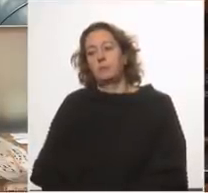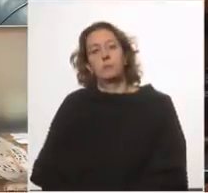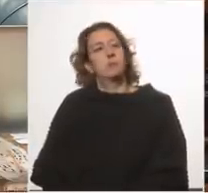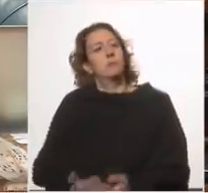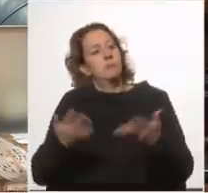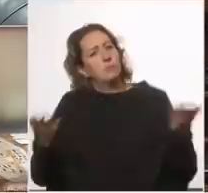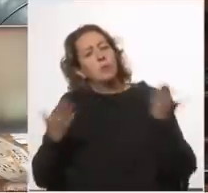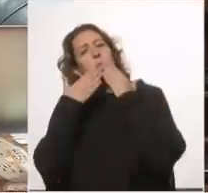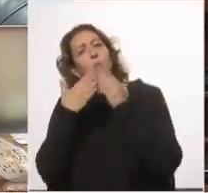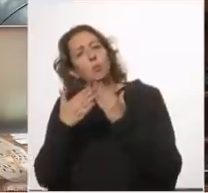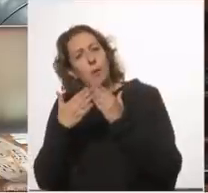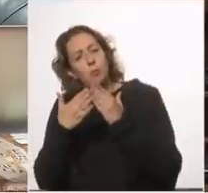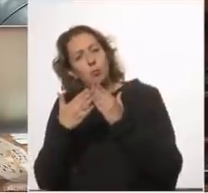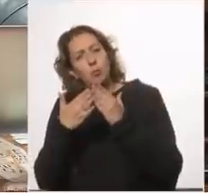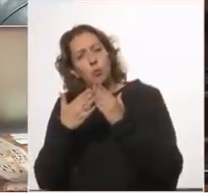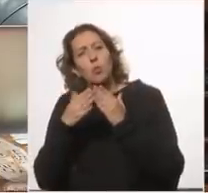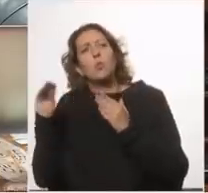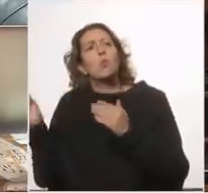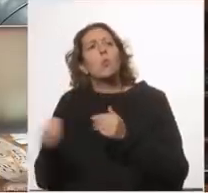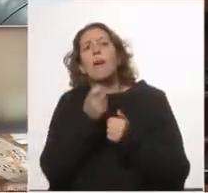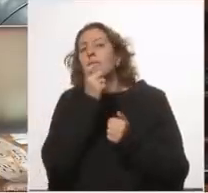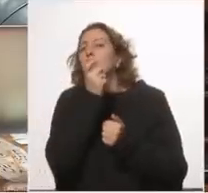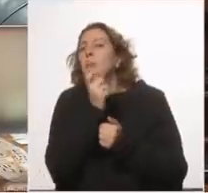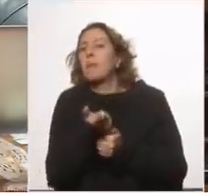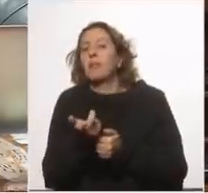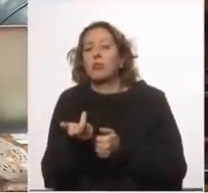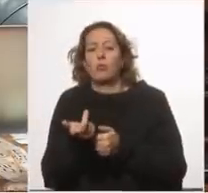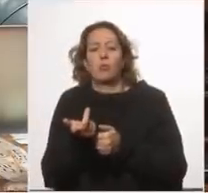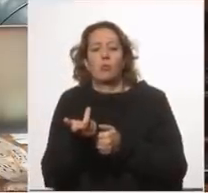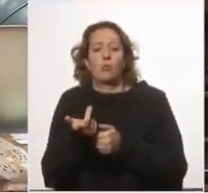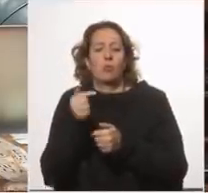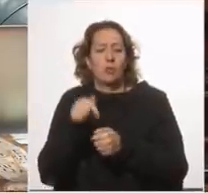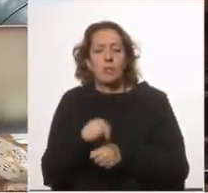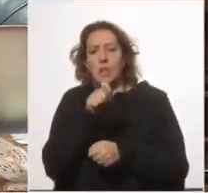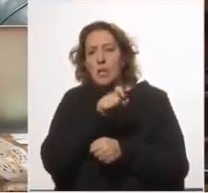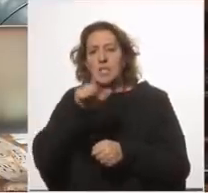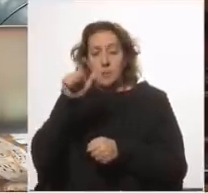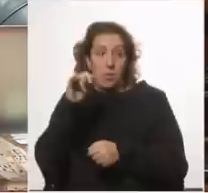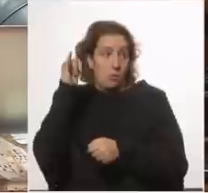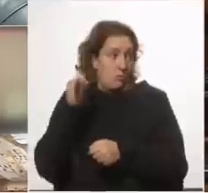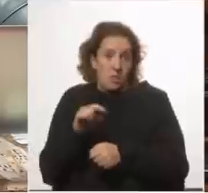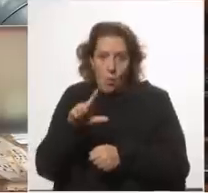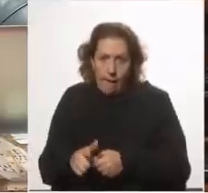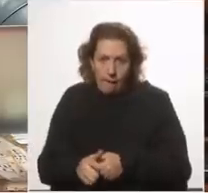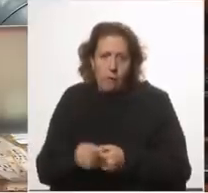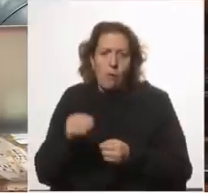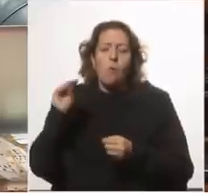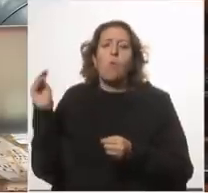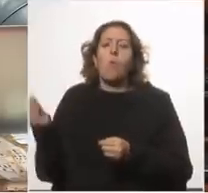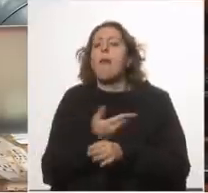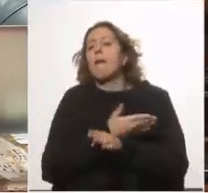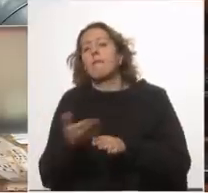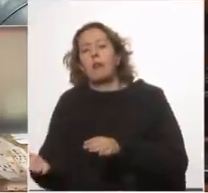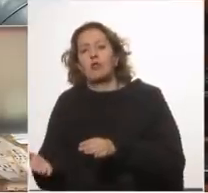y entonces preguntamos cuáles son los fundamentos de este crecimiento y en caso de que no se dé cuáles van a ser los